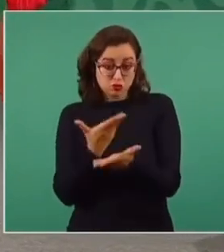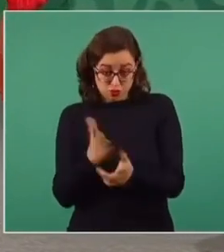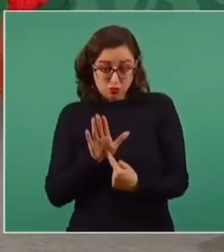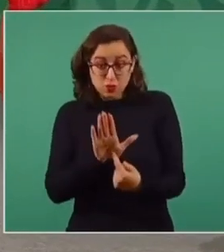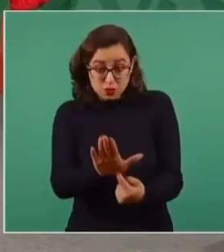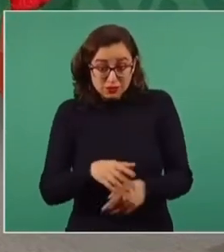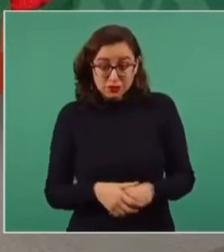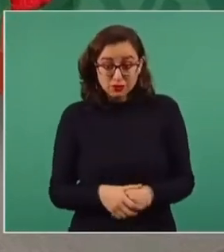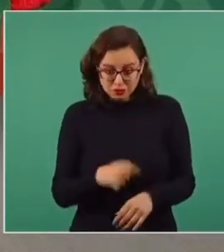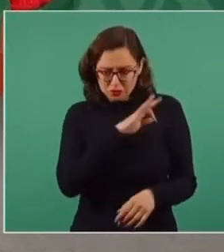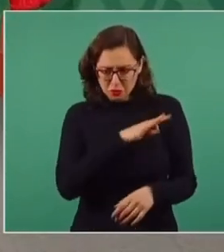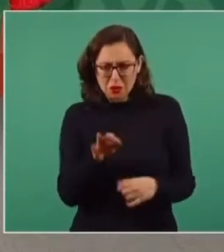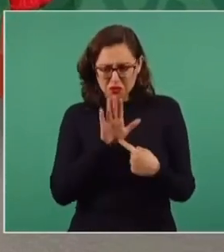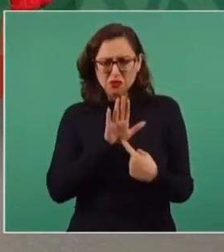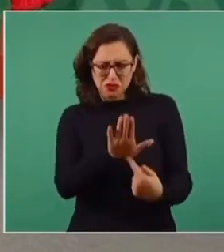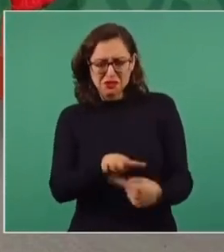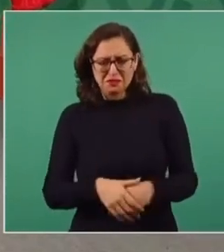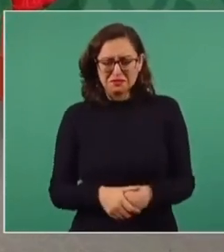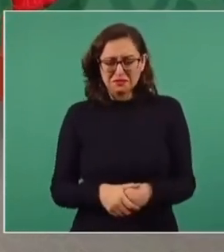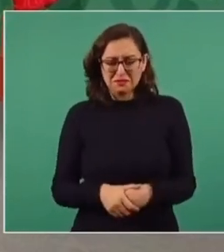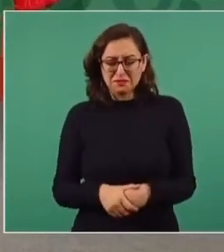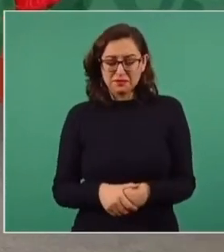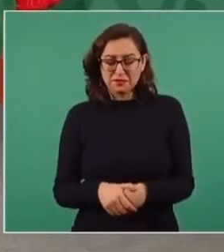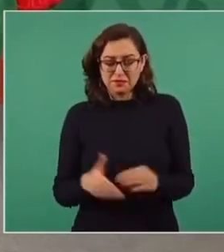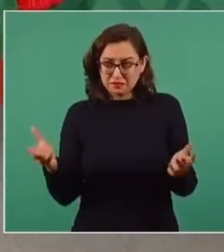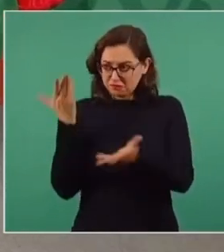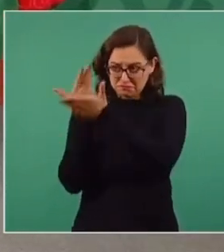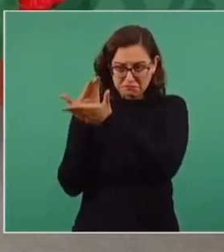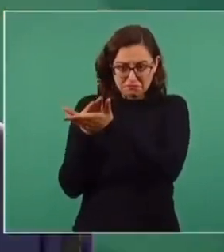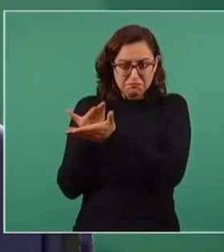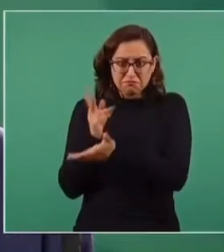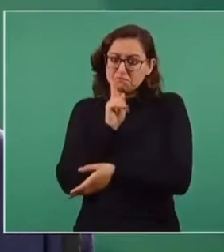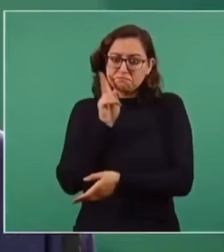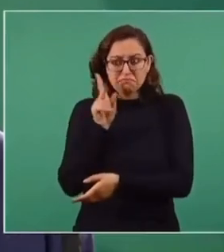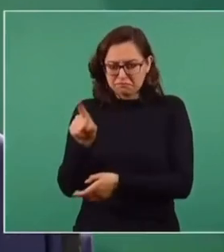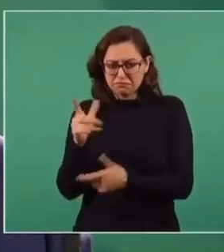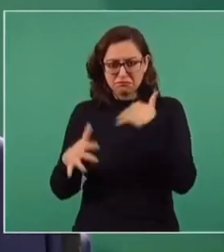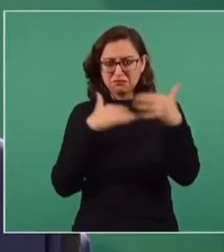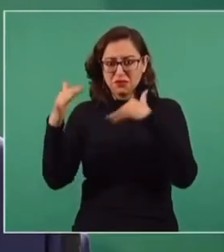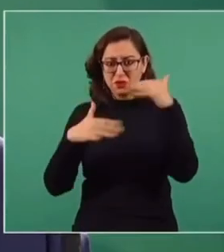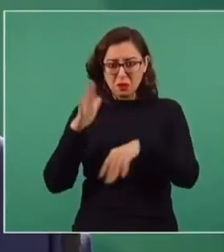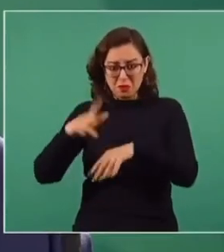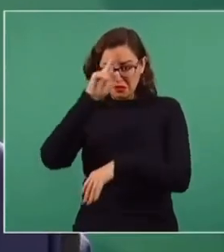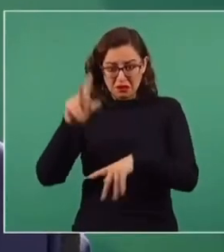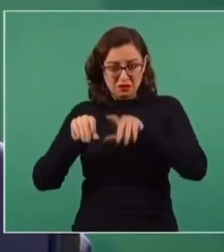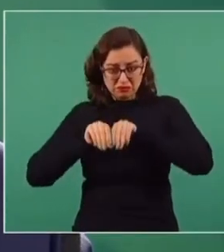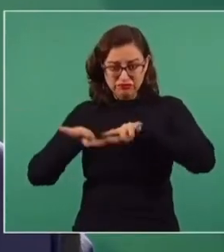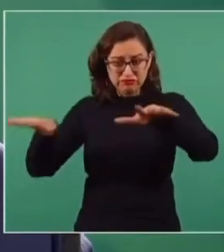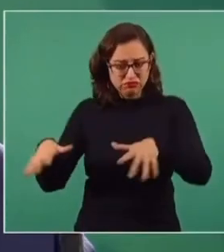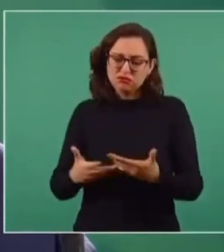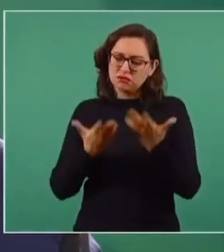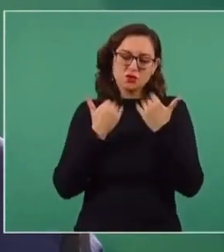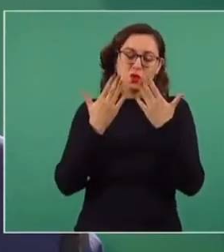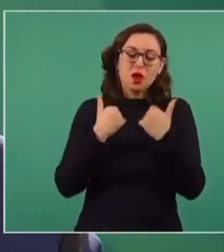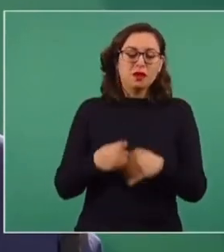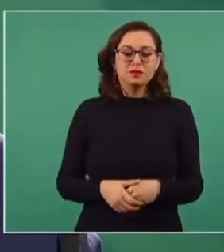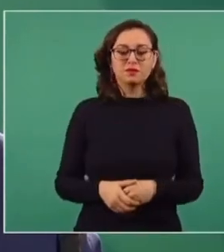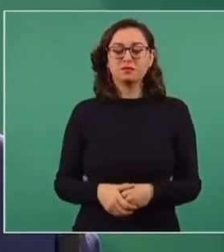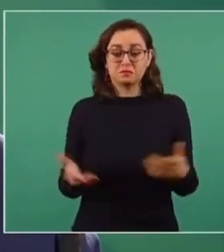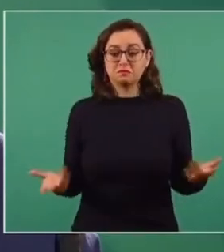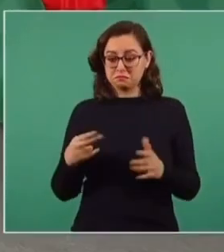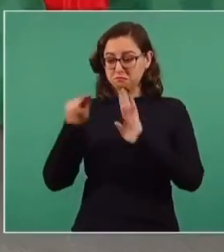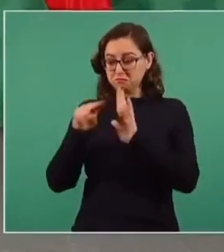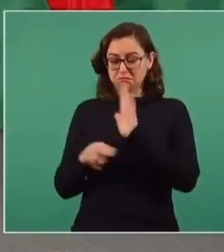constatar que no hay contaminantes más allá de lo